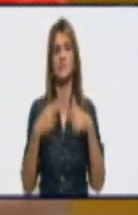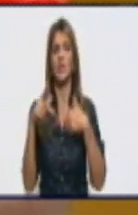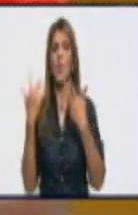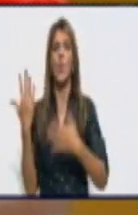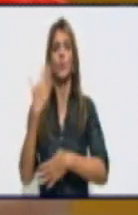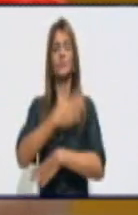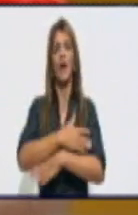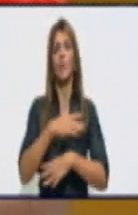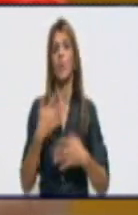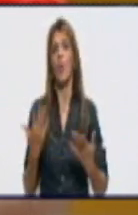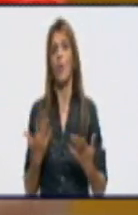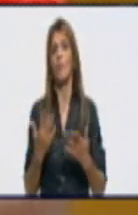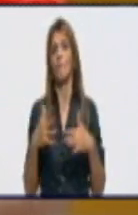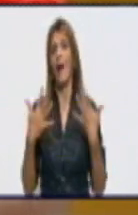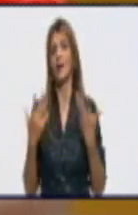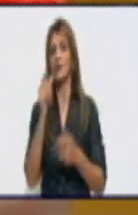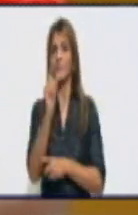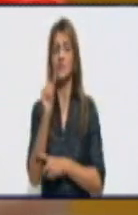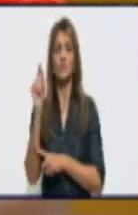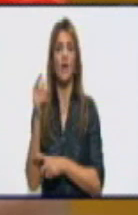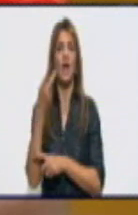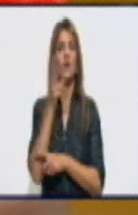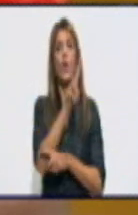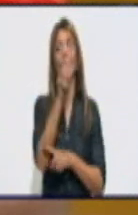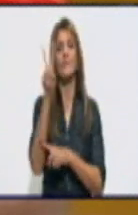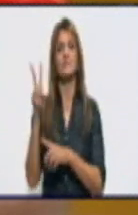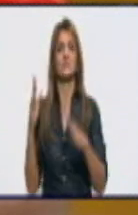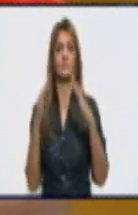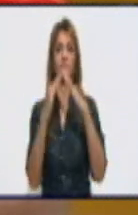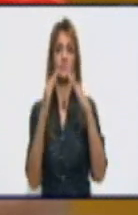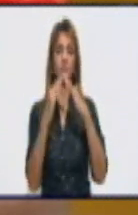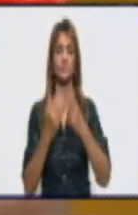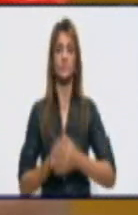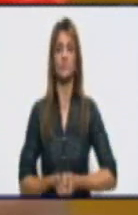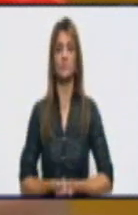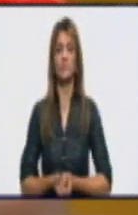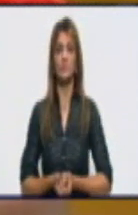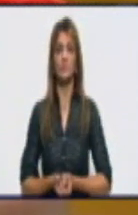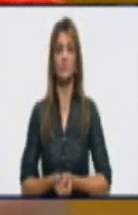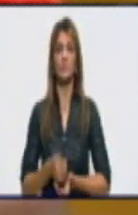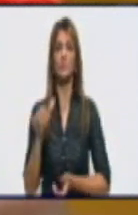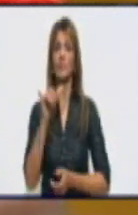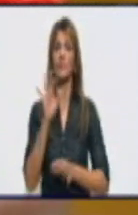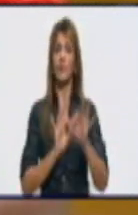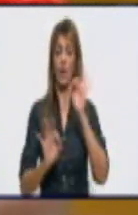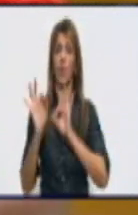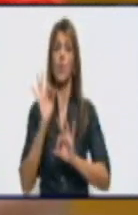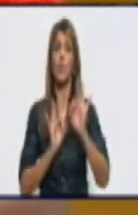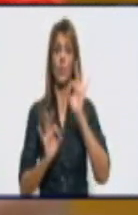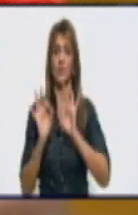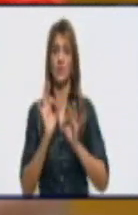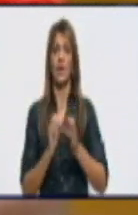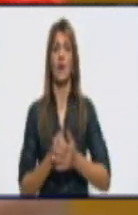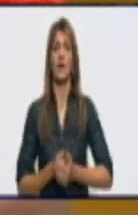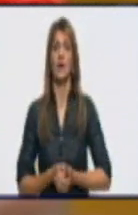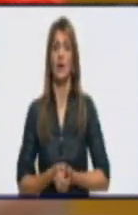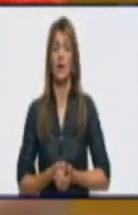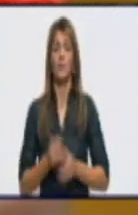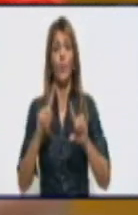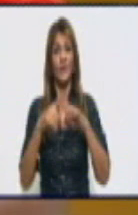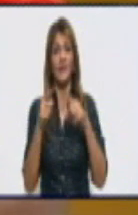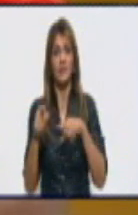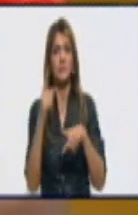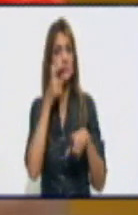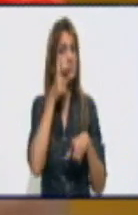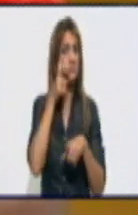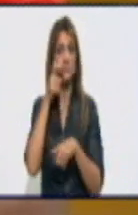podamos desempeñar esta actividad que también es tan importante y también cuida y salva la vida de todos los